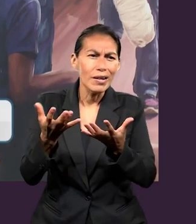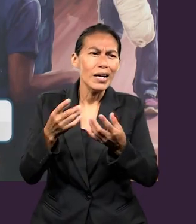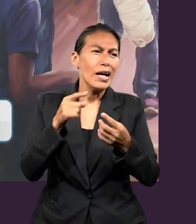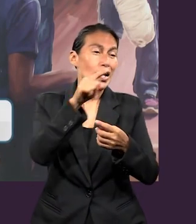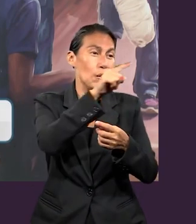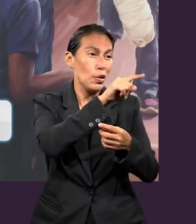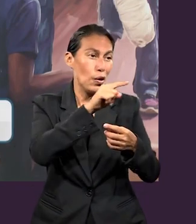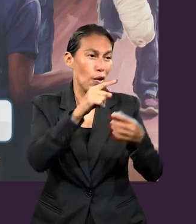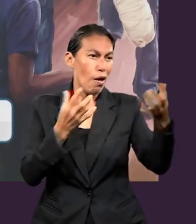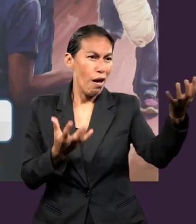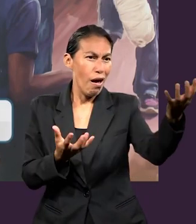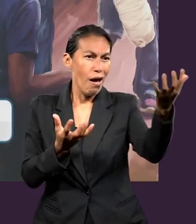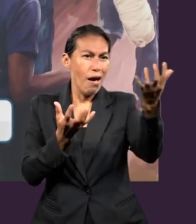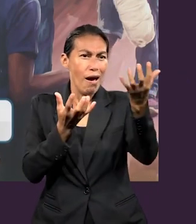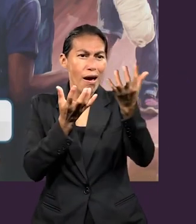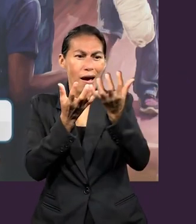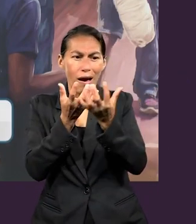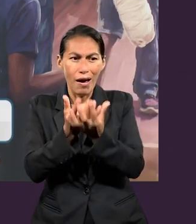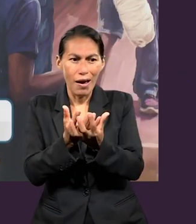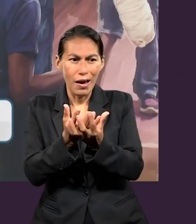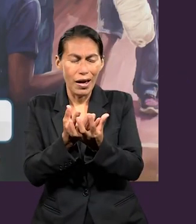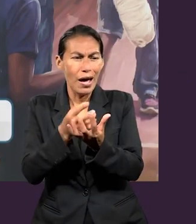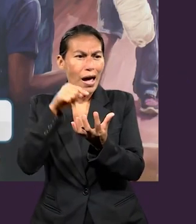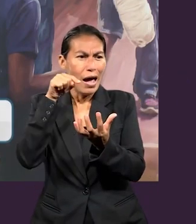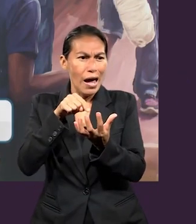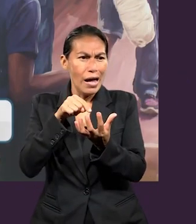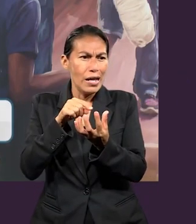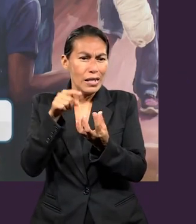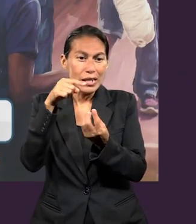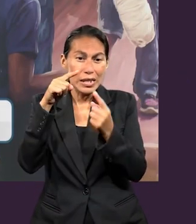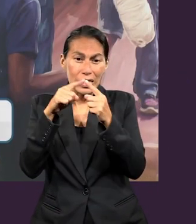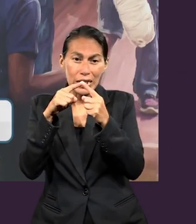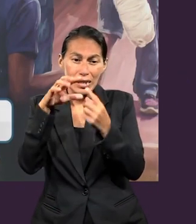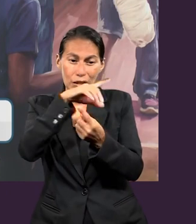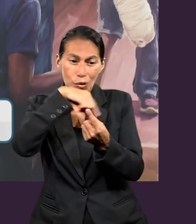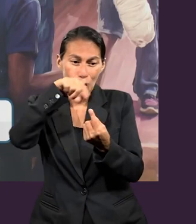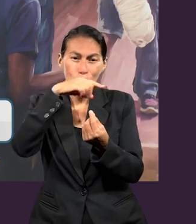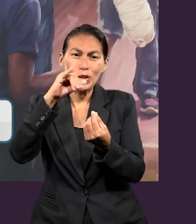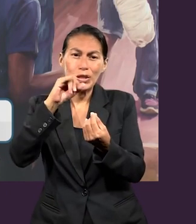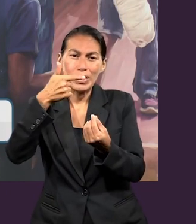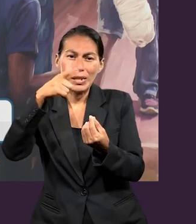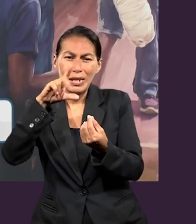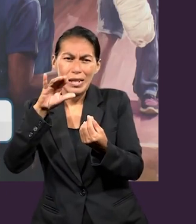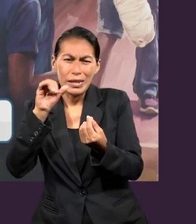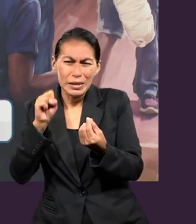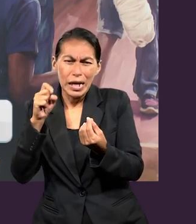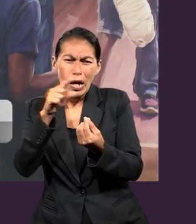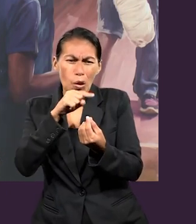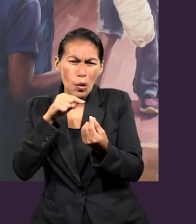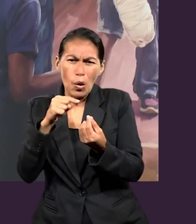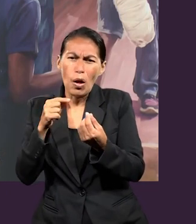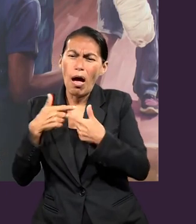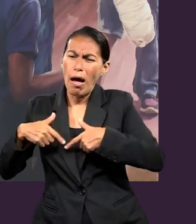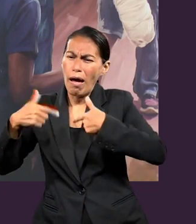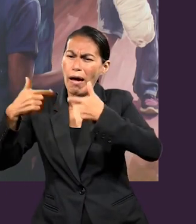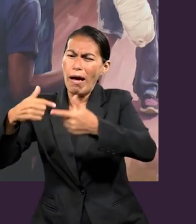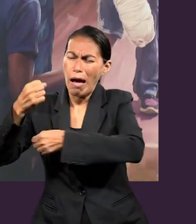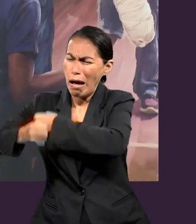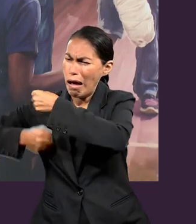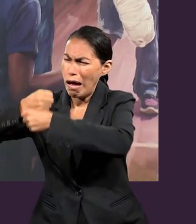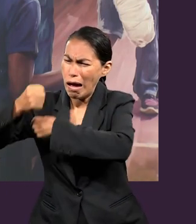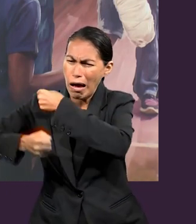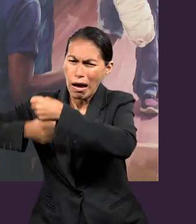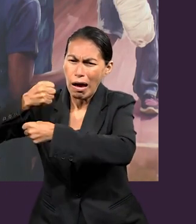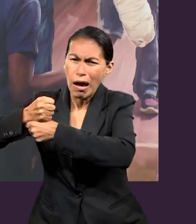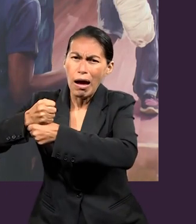más de lo que nosotros pedimos o pensamos, gracias a su poder que actúa en nosotros. Gloria a Dios en la iglesia y en Cristo Jesús por todos los siglos y para siempre.